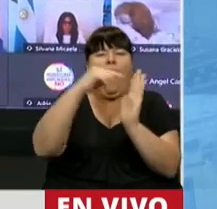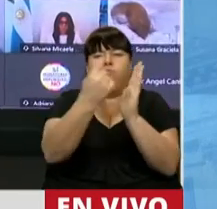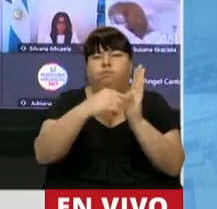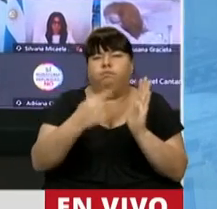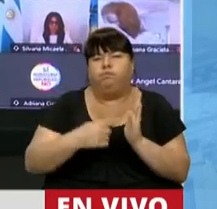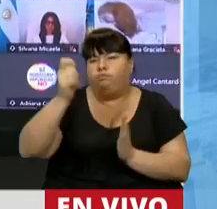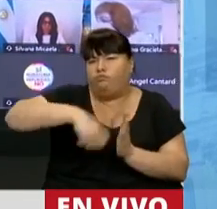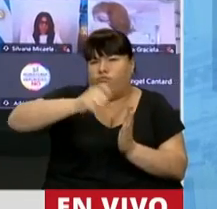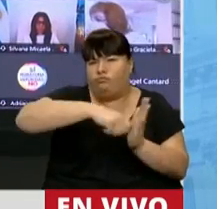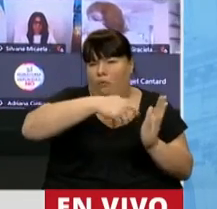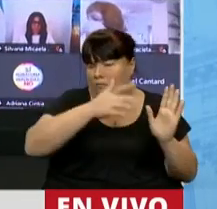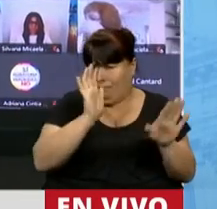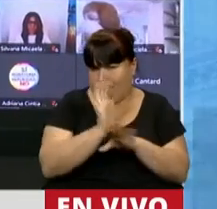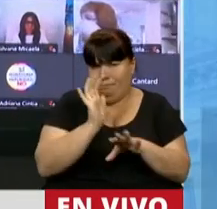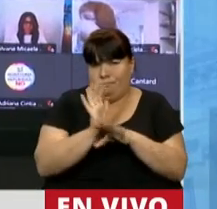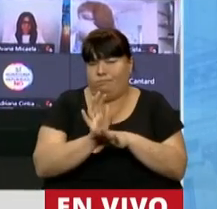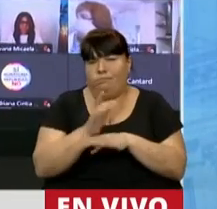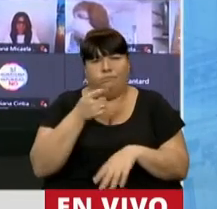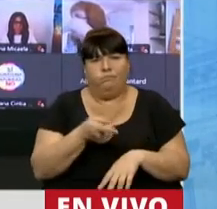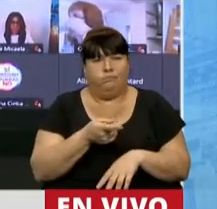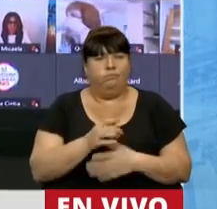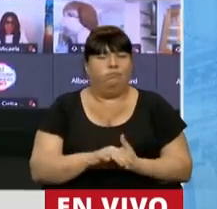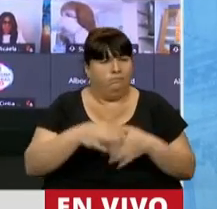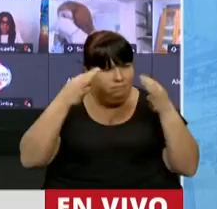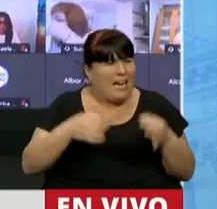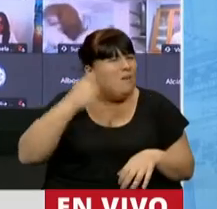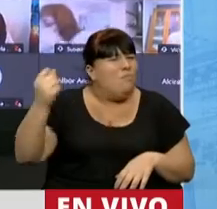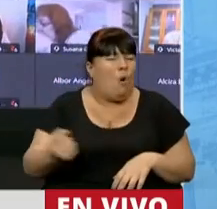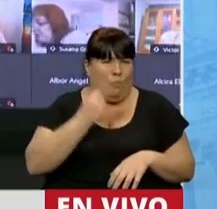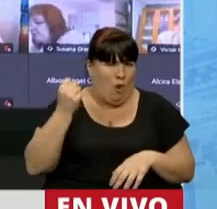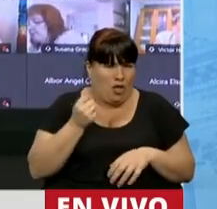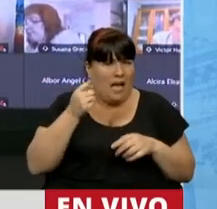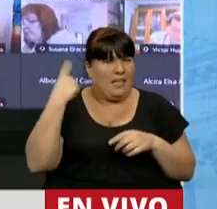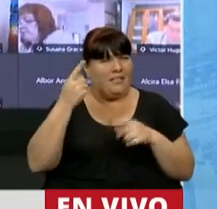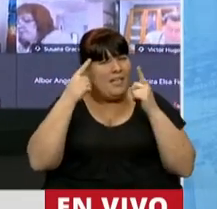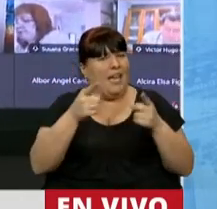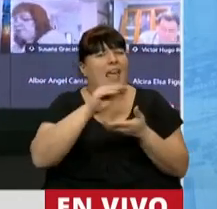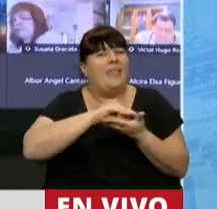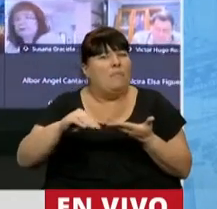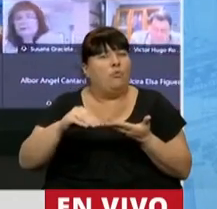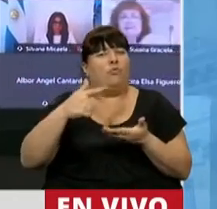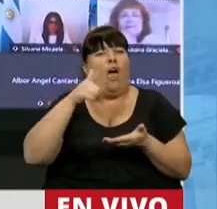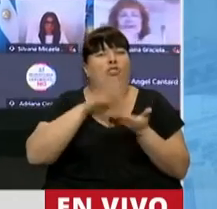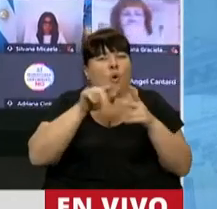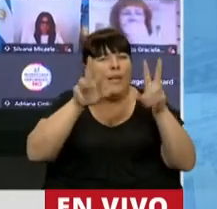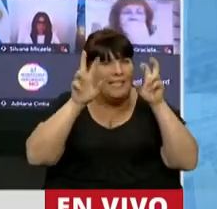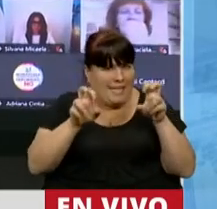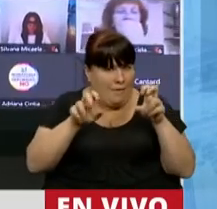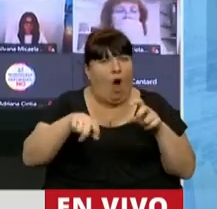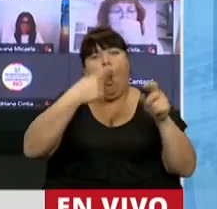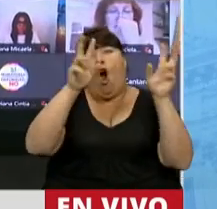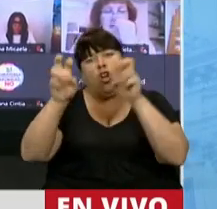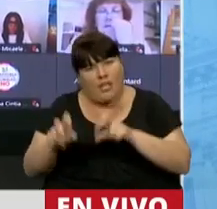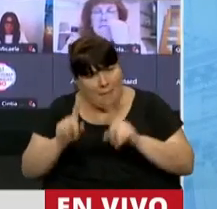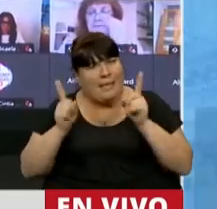cantidad de firmas, que da clara noción de la importancia que le dan los legisladores a este tema, como a los otros que